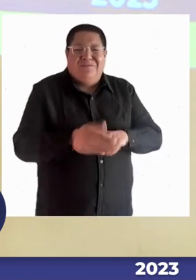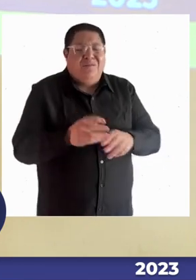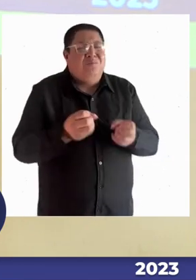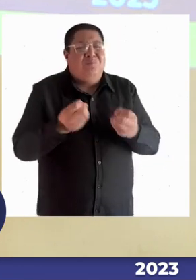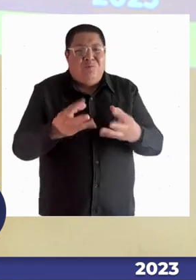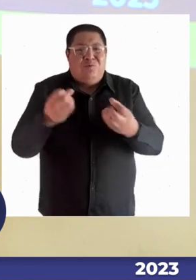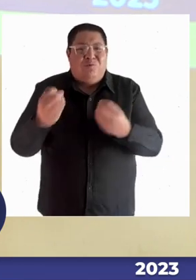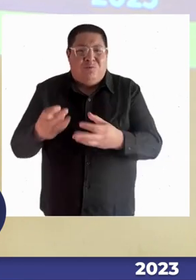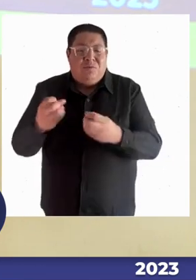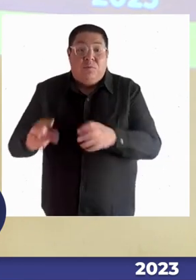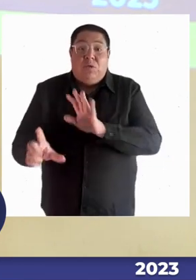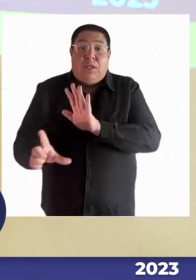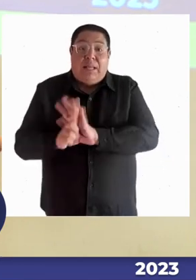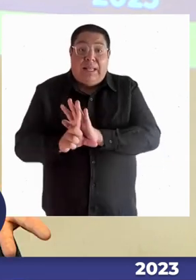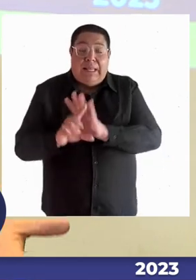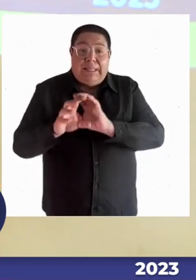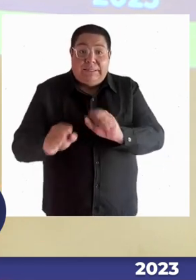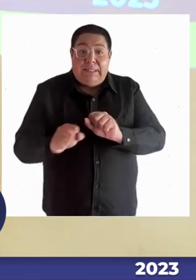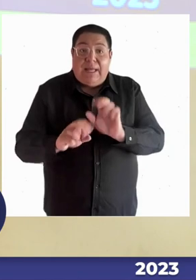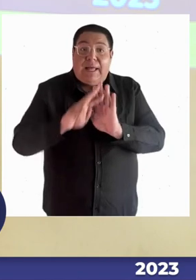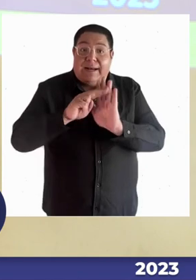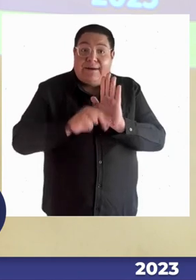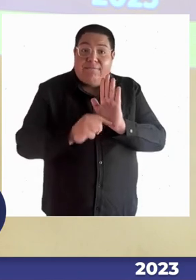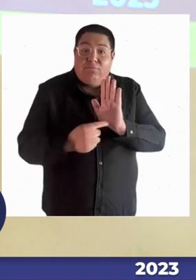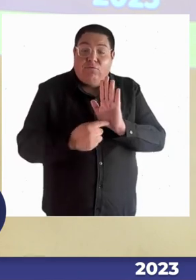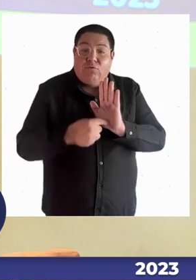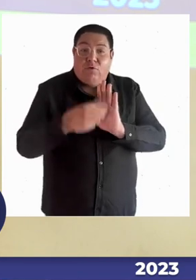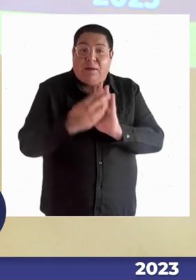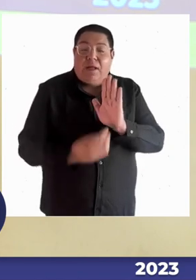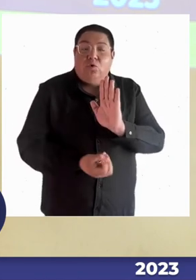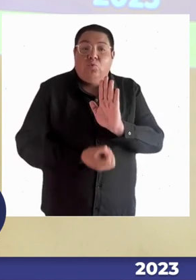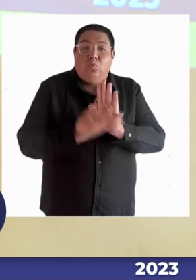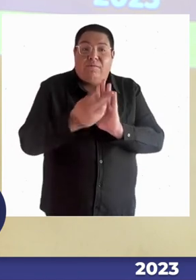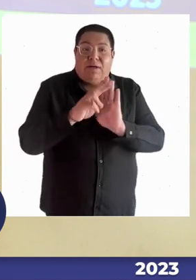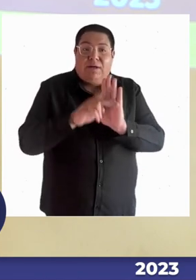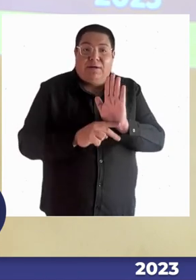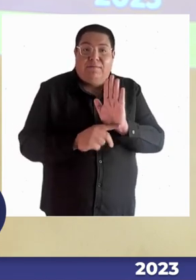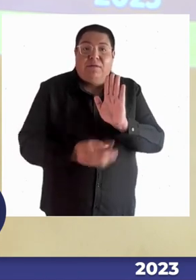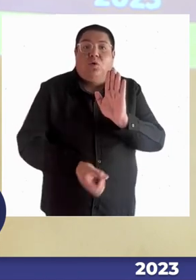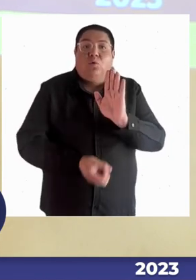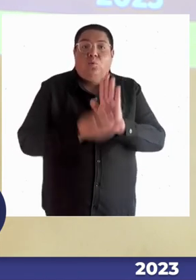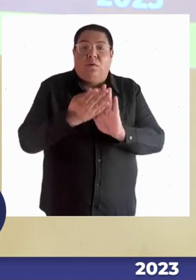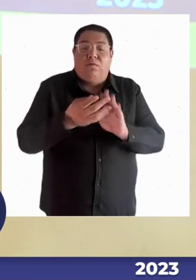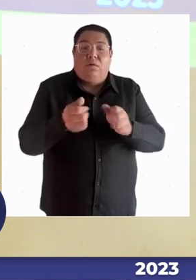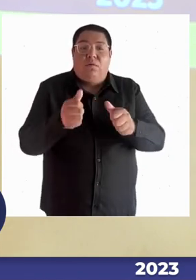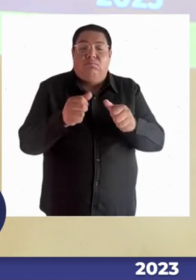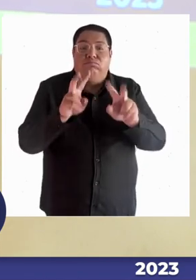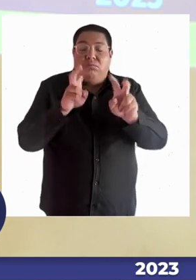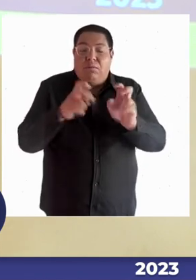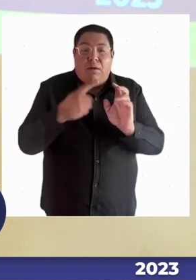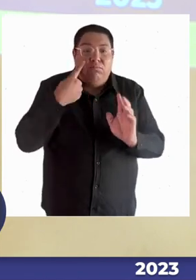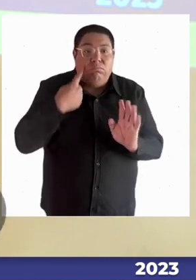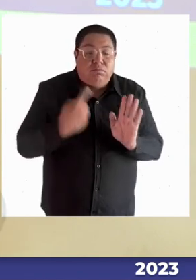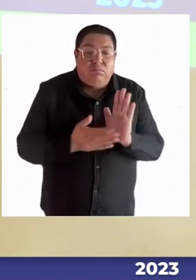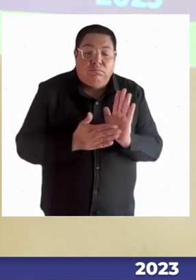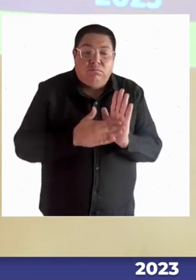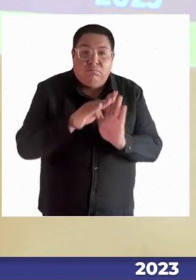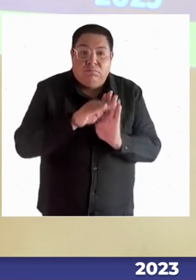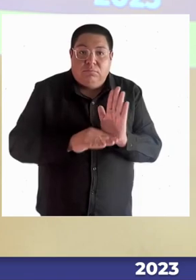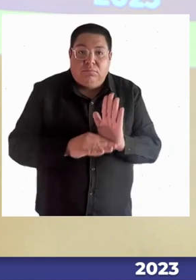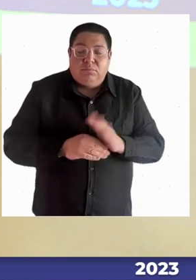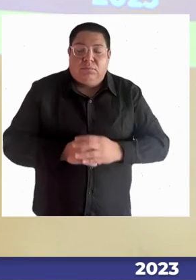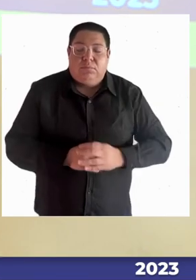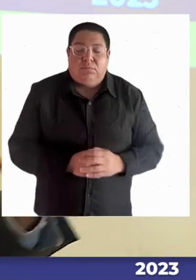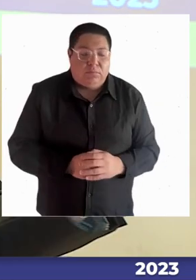de la reforma en el tema, la nueva reforma, del nuevo experimento en materia educacional, con este retorno a los SLEP.